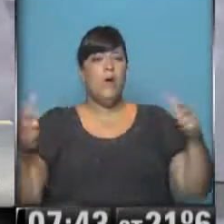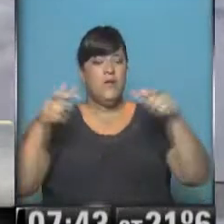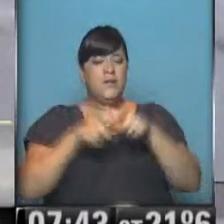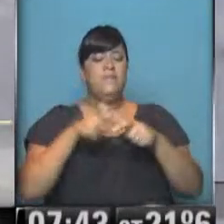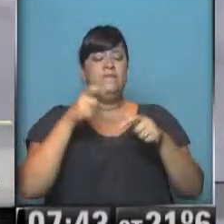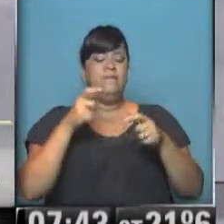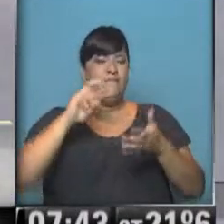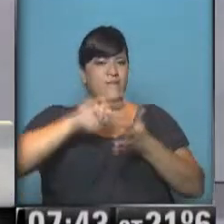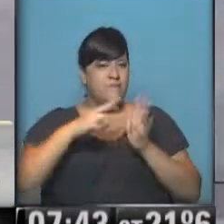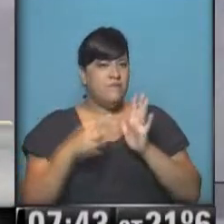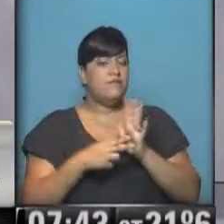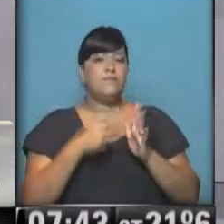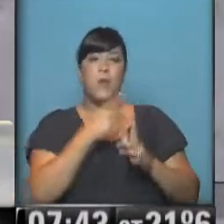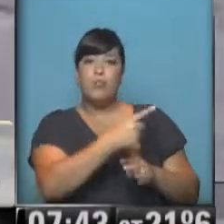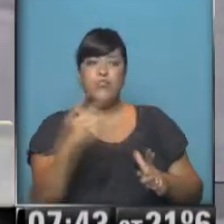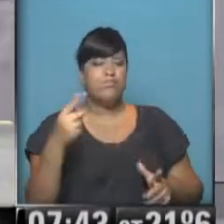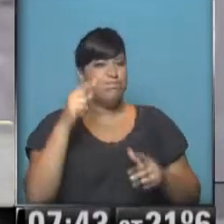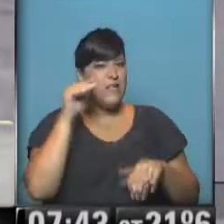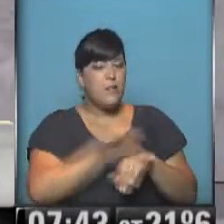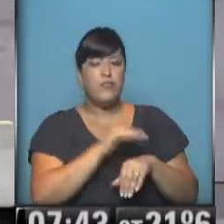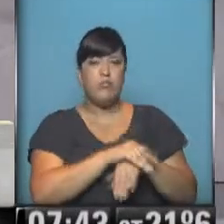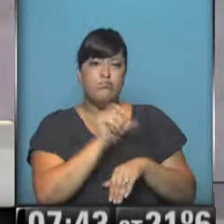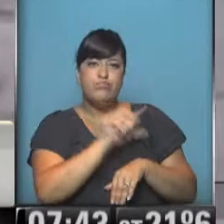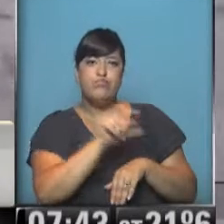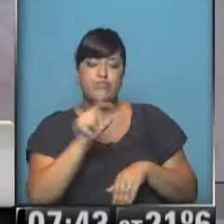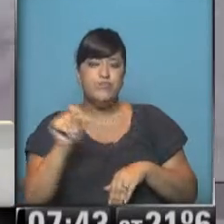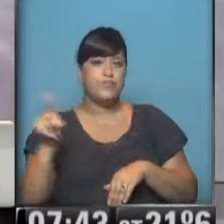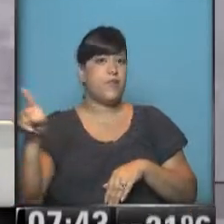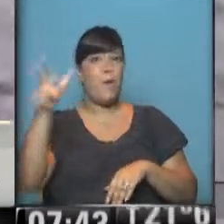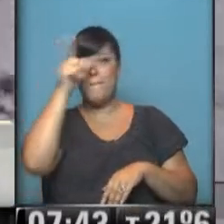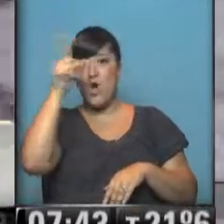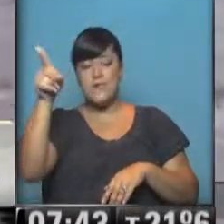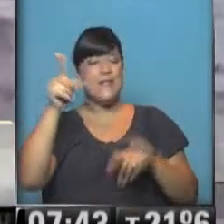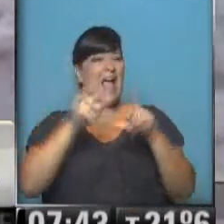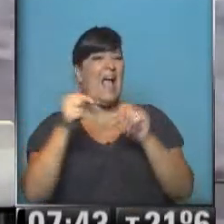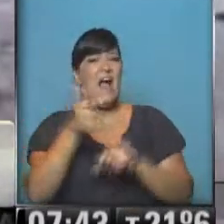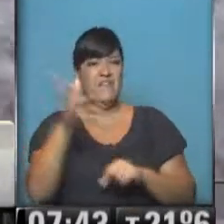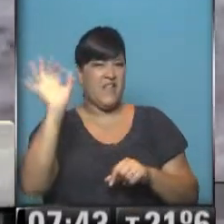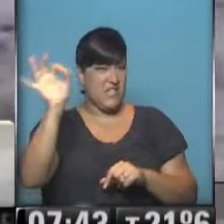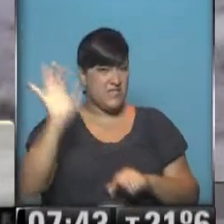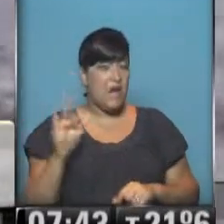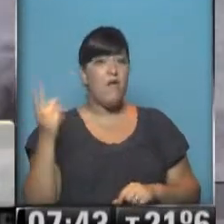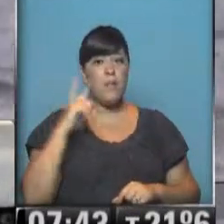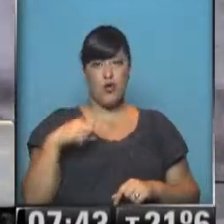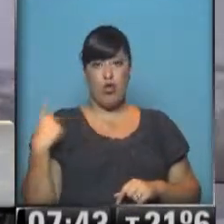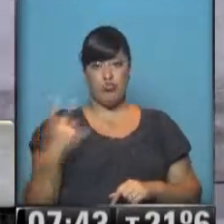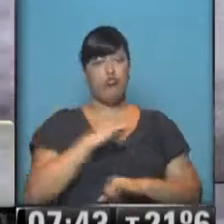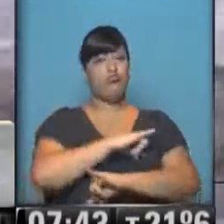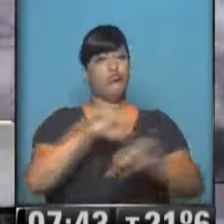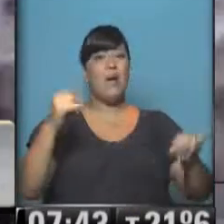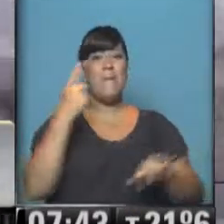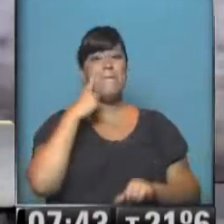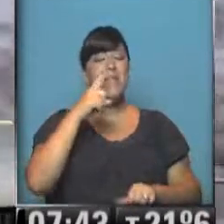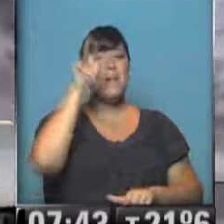una responsabilidad específica y esta tarea es la que está trabajando la policía en este momento. Nosotros podemos informar que hay más de mil personas